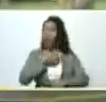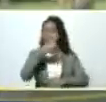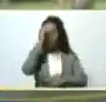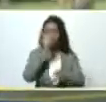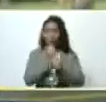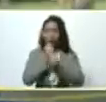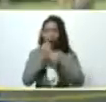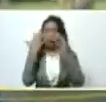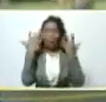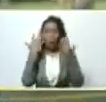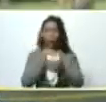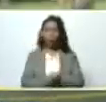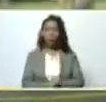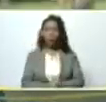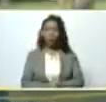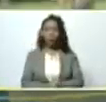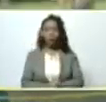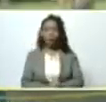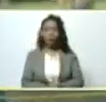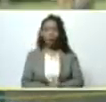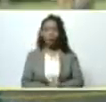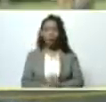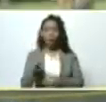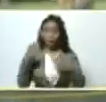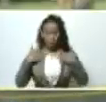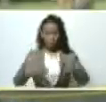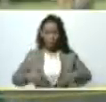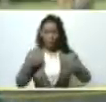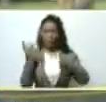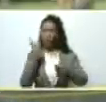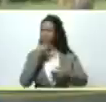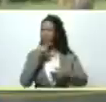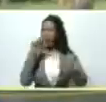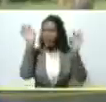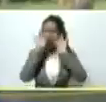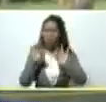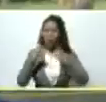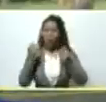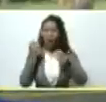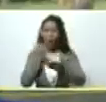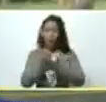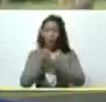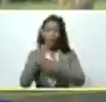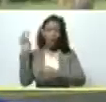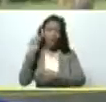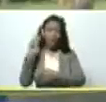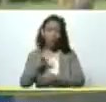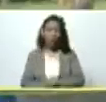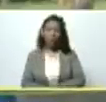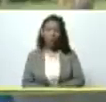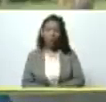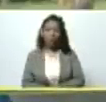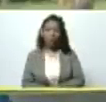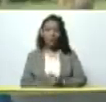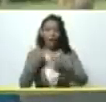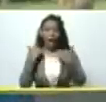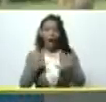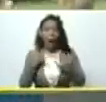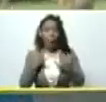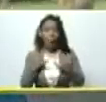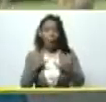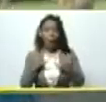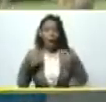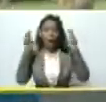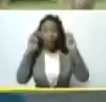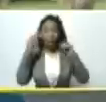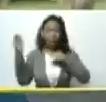con las manos era un cuerpo como deforme la economía venezolana y ahora bueno producto